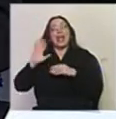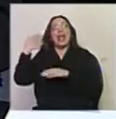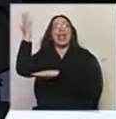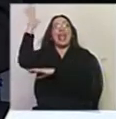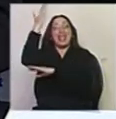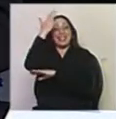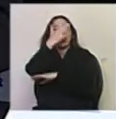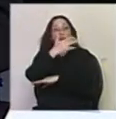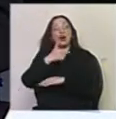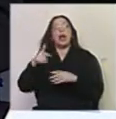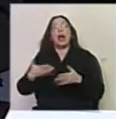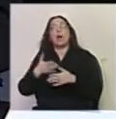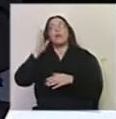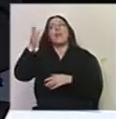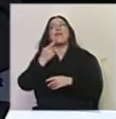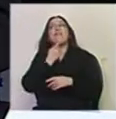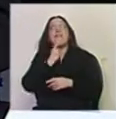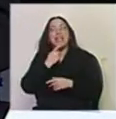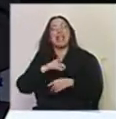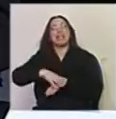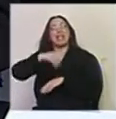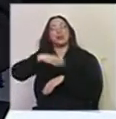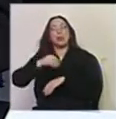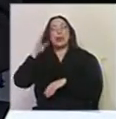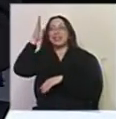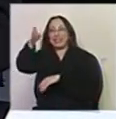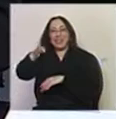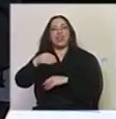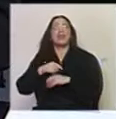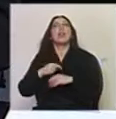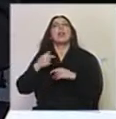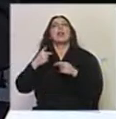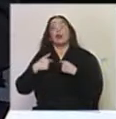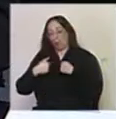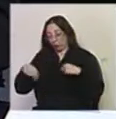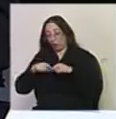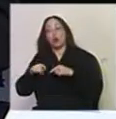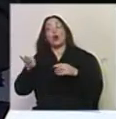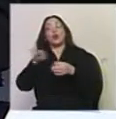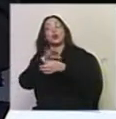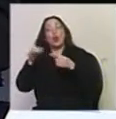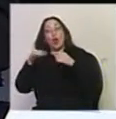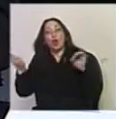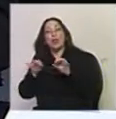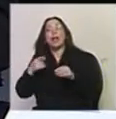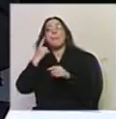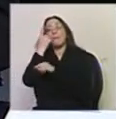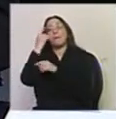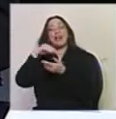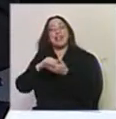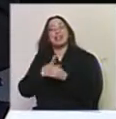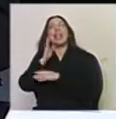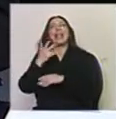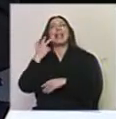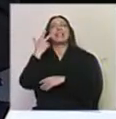Porque por ejemplo acaban de estar en Finlandia y acaban de estar en Suecia y es impresionante. Nosotros por nuestro lado las obras salen por primera vez del país en casi tres